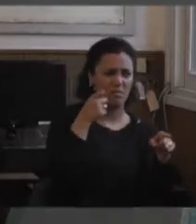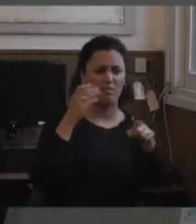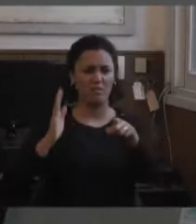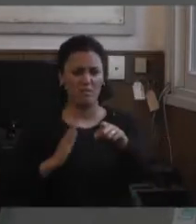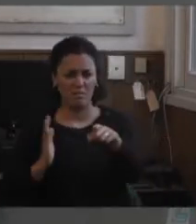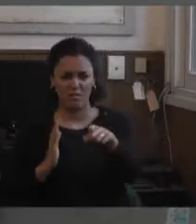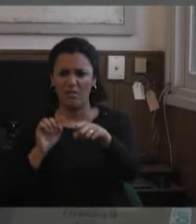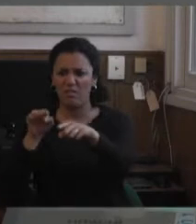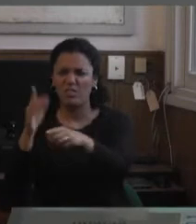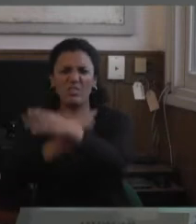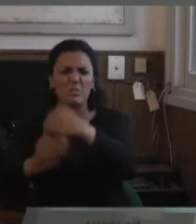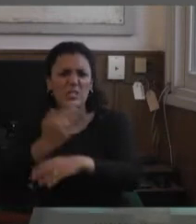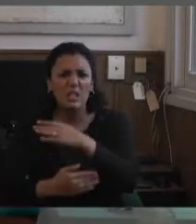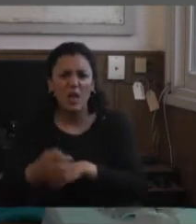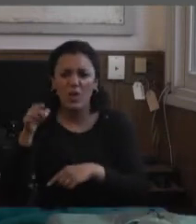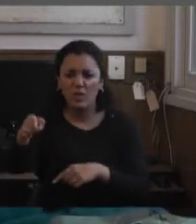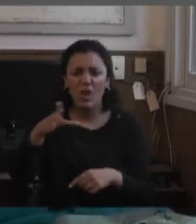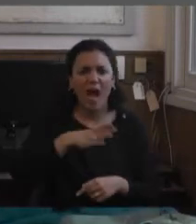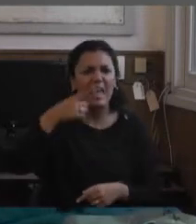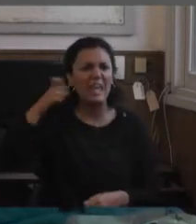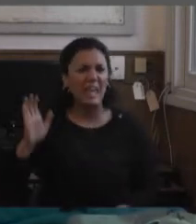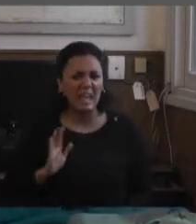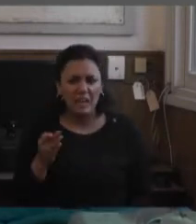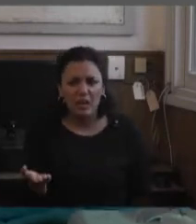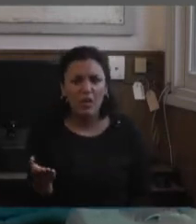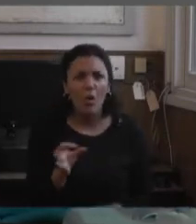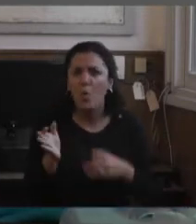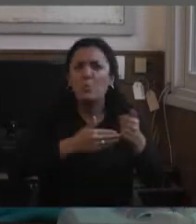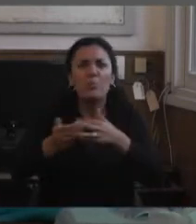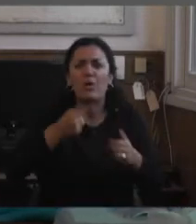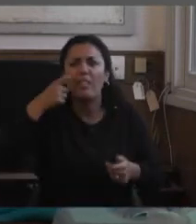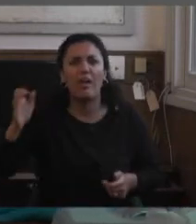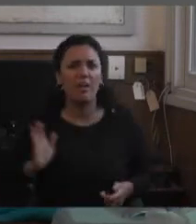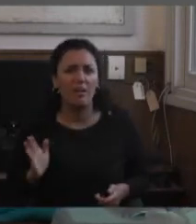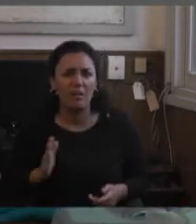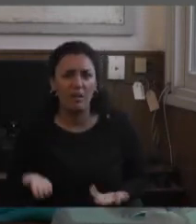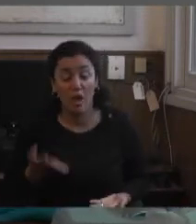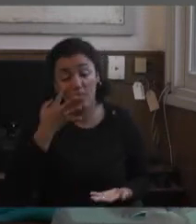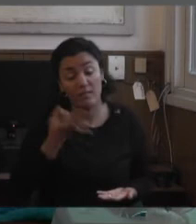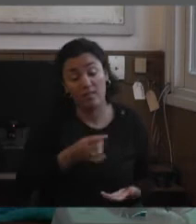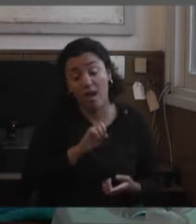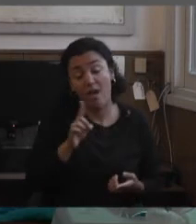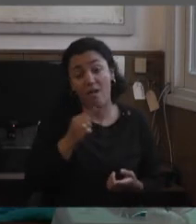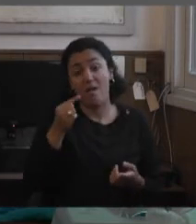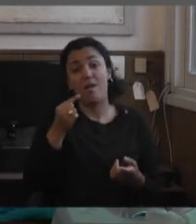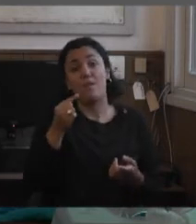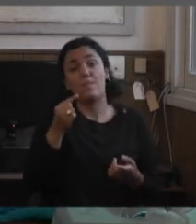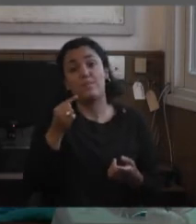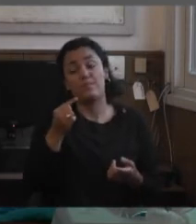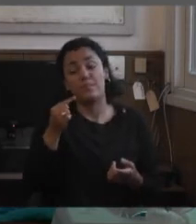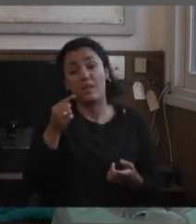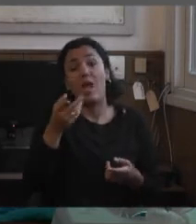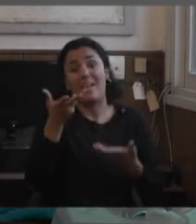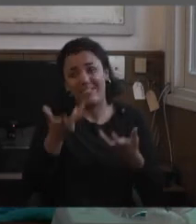es un género. O no tienen género, o dan lo mismo. Es verdad que no se dice, y las intenciones fueron hacer un baño